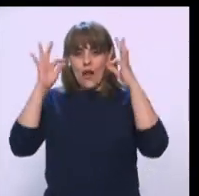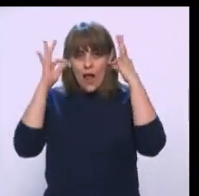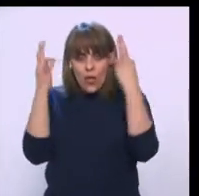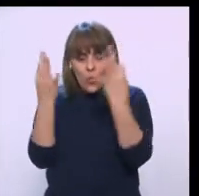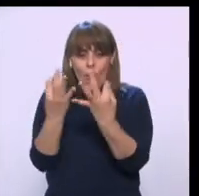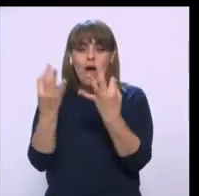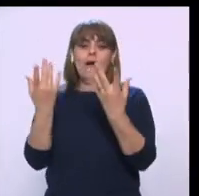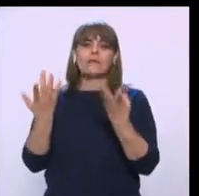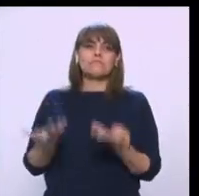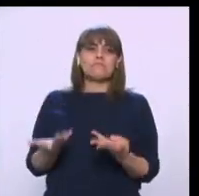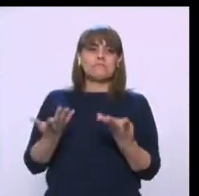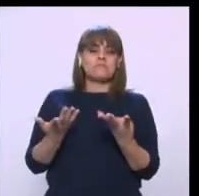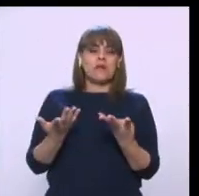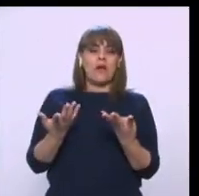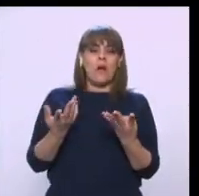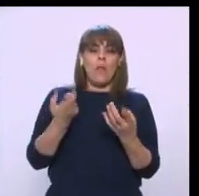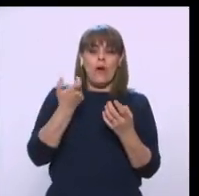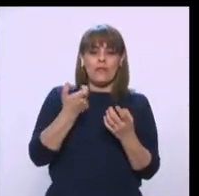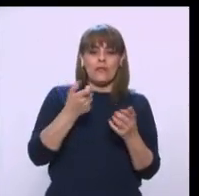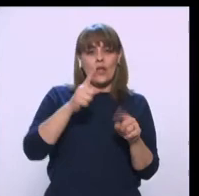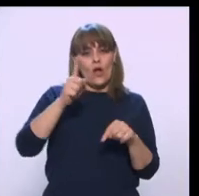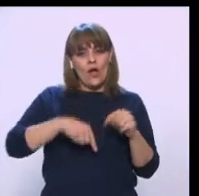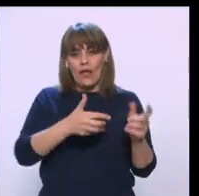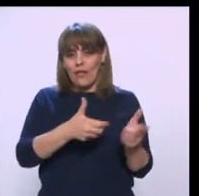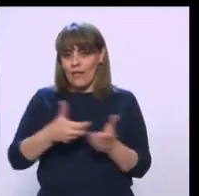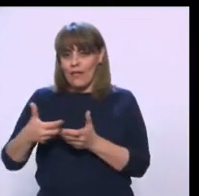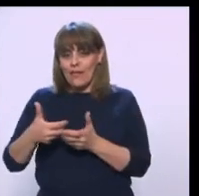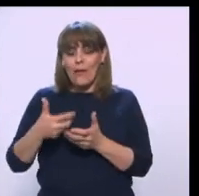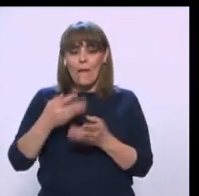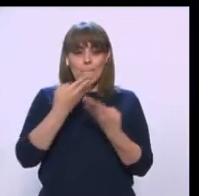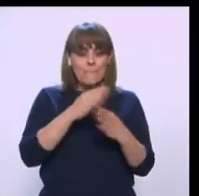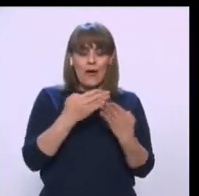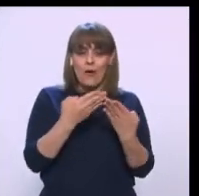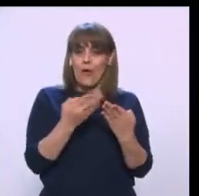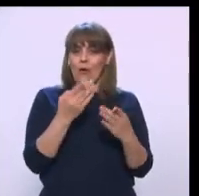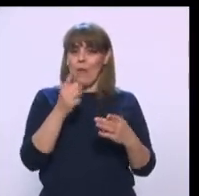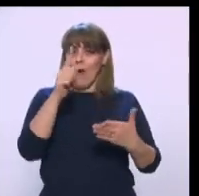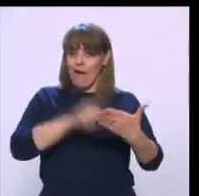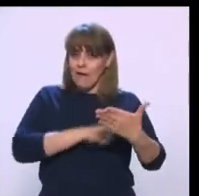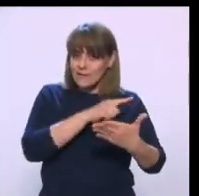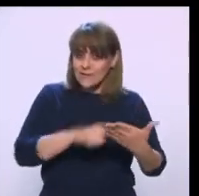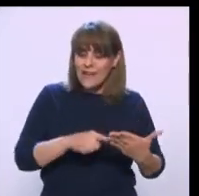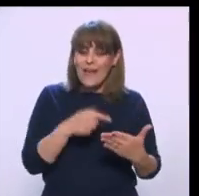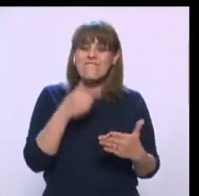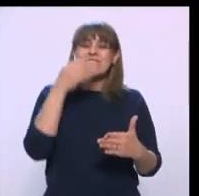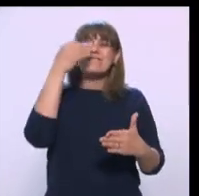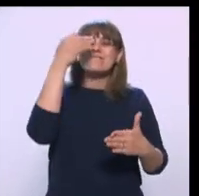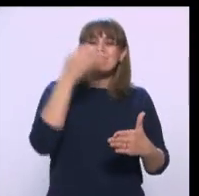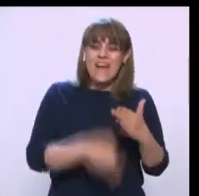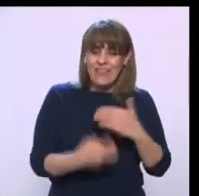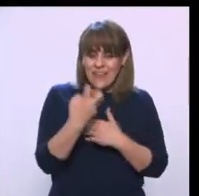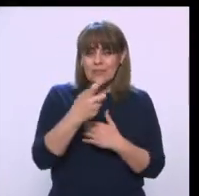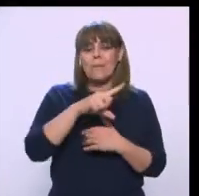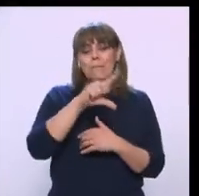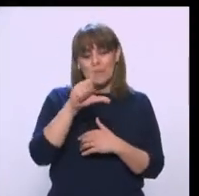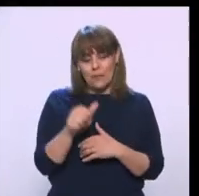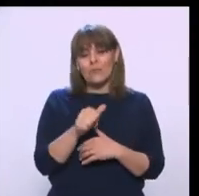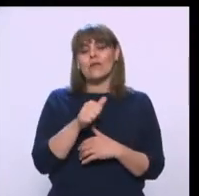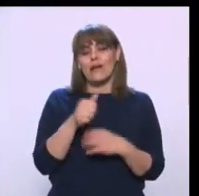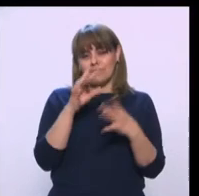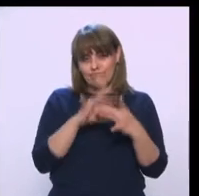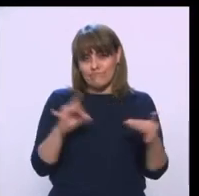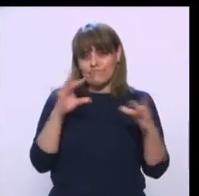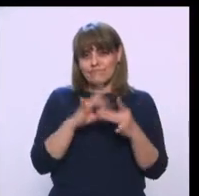con... Quitarles el dinero, atacar las cuentas bancarias. pudimos llegar a eso, pero bueno, ya llegaremos. Y bueno,